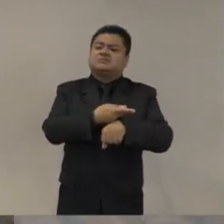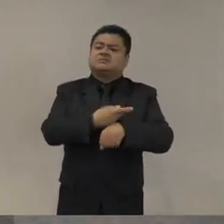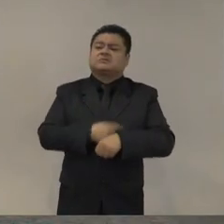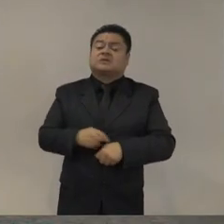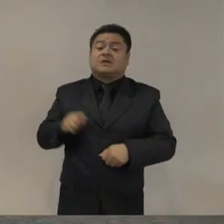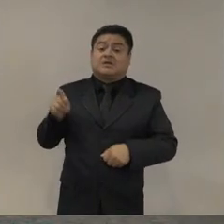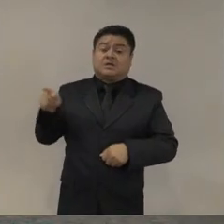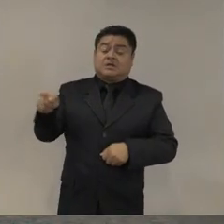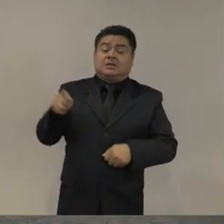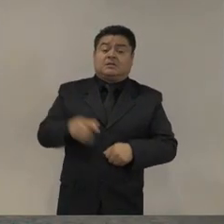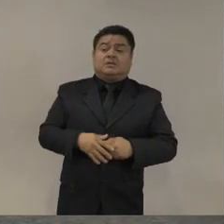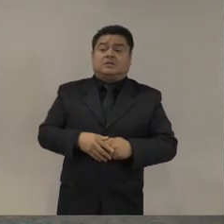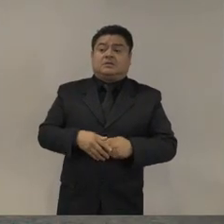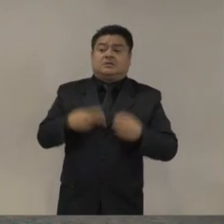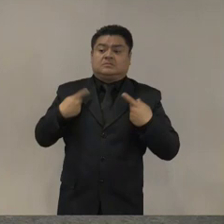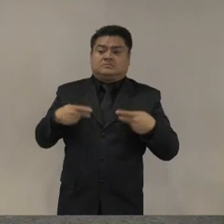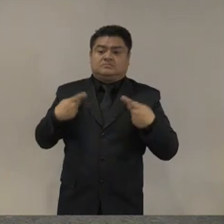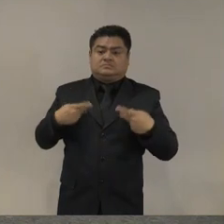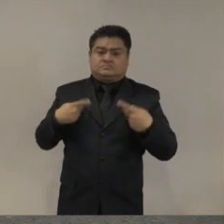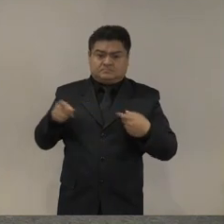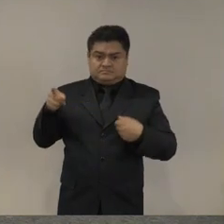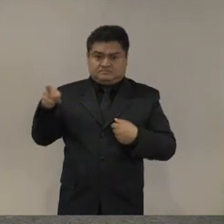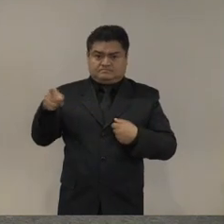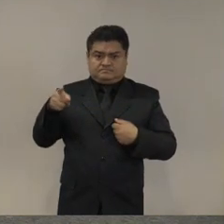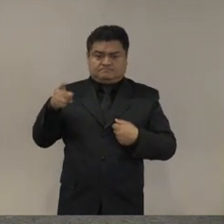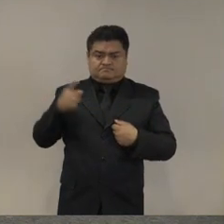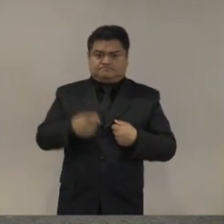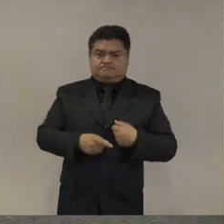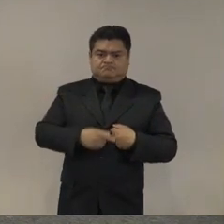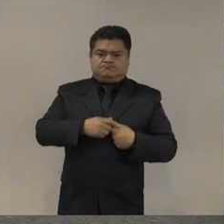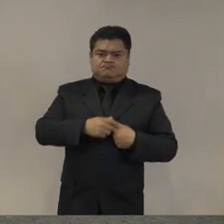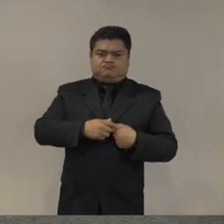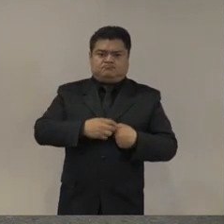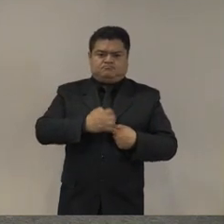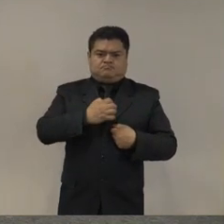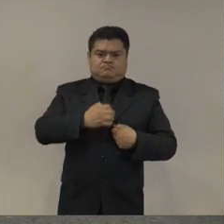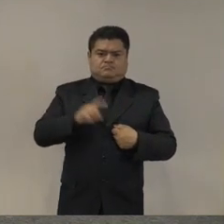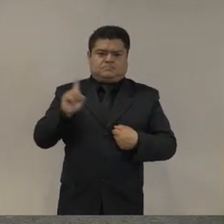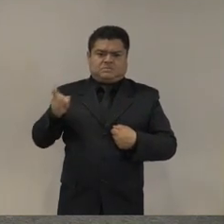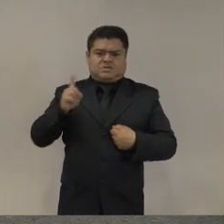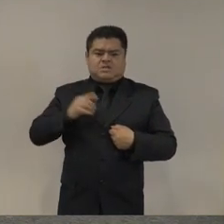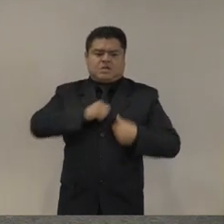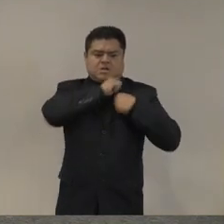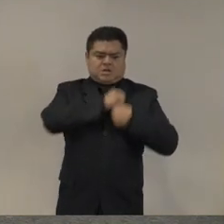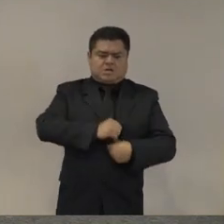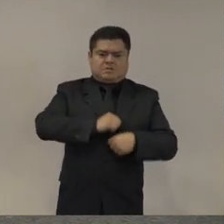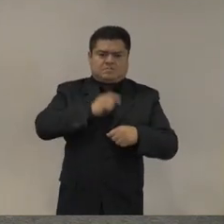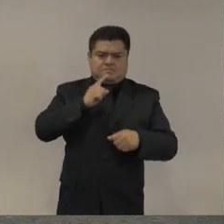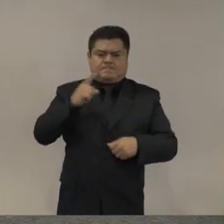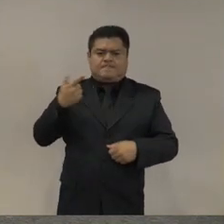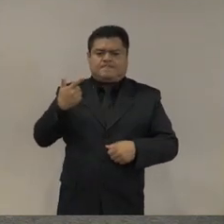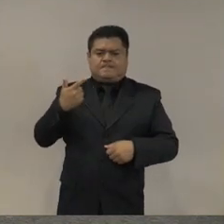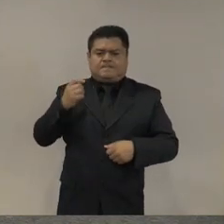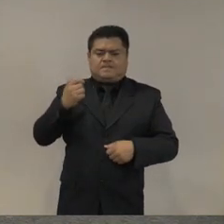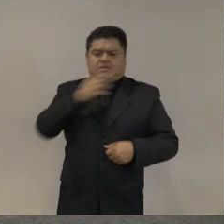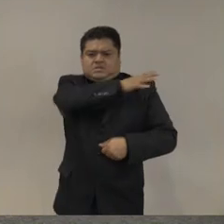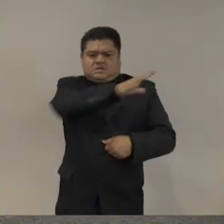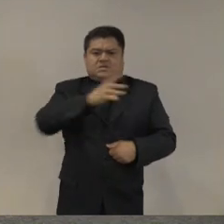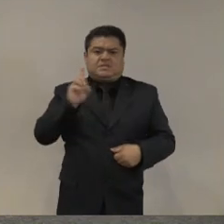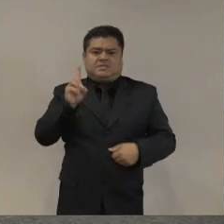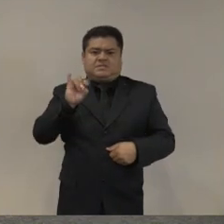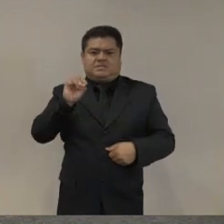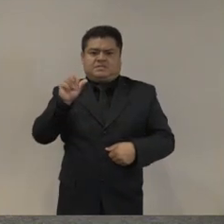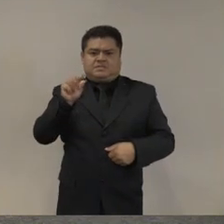el que fuera el primer comandante del mando especial laguna el general Díaz Organitos era que las autoridades municipales